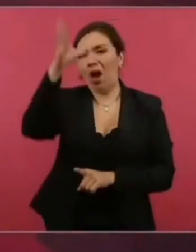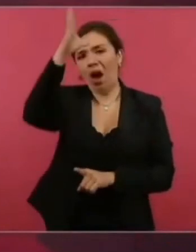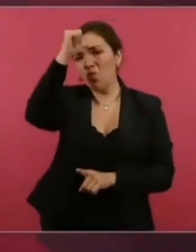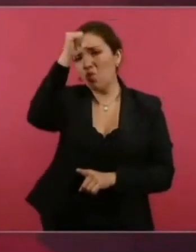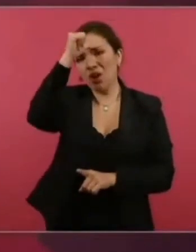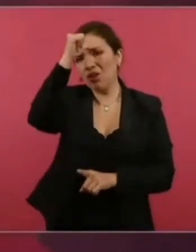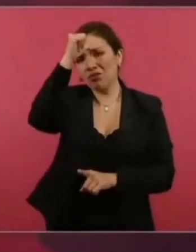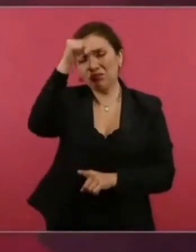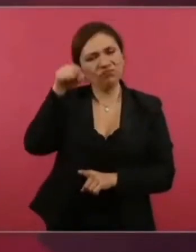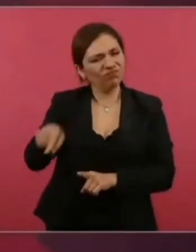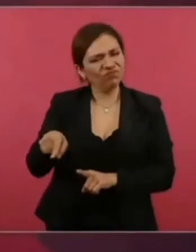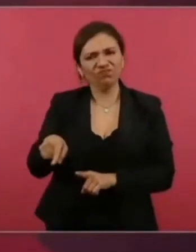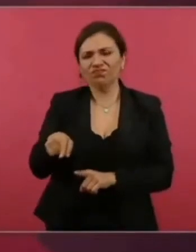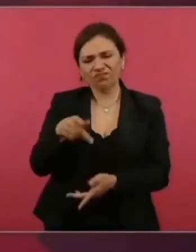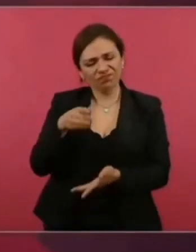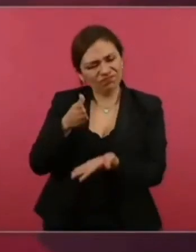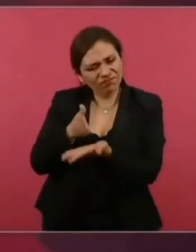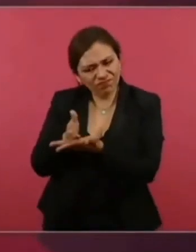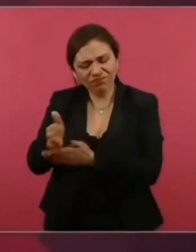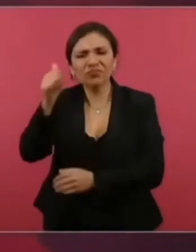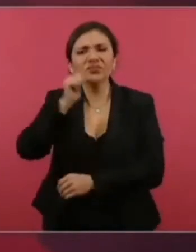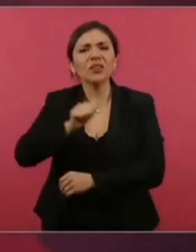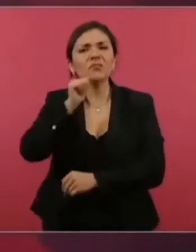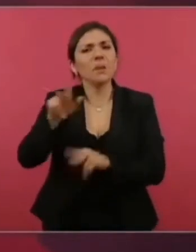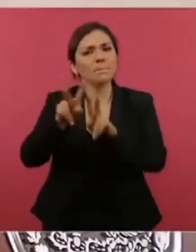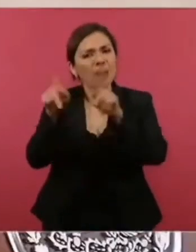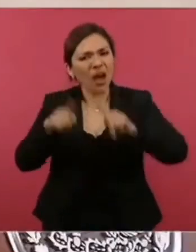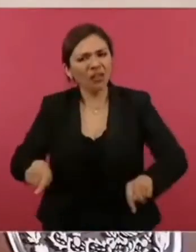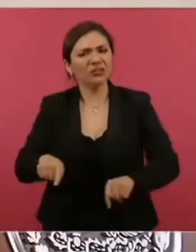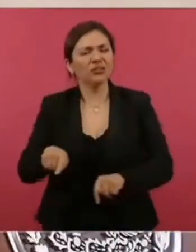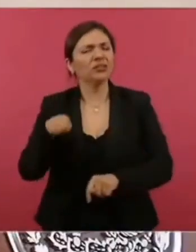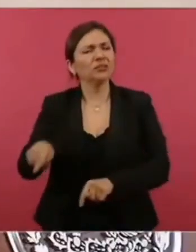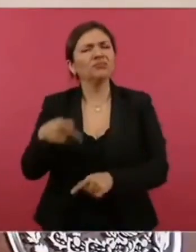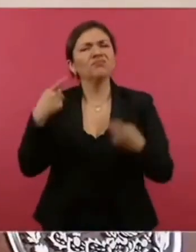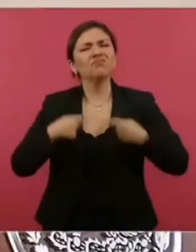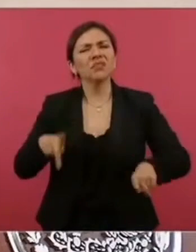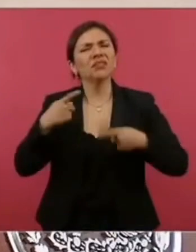Era un pacifista, un hombre bueno,